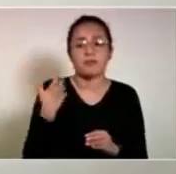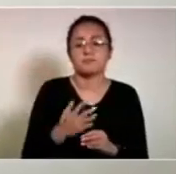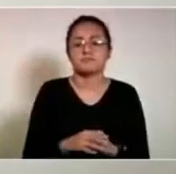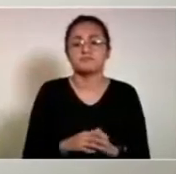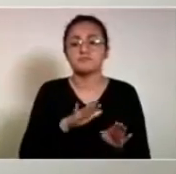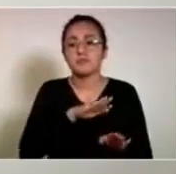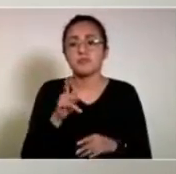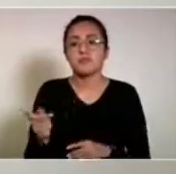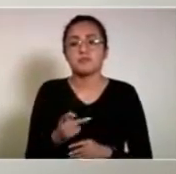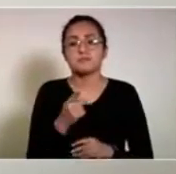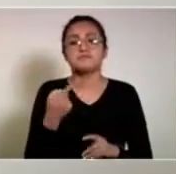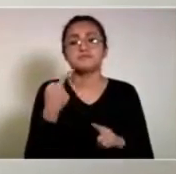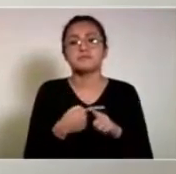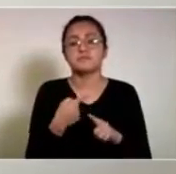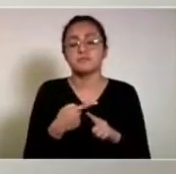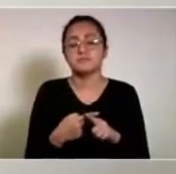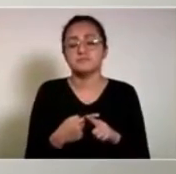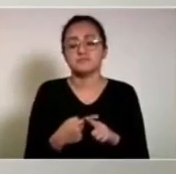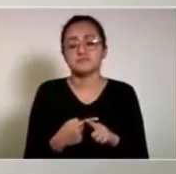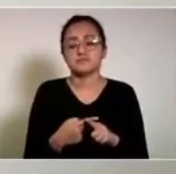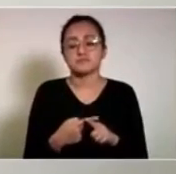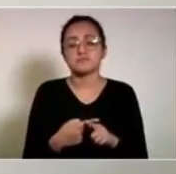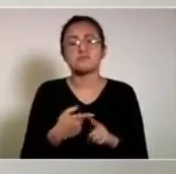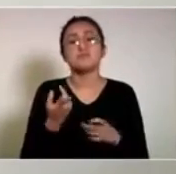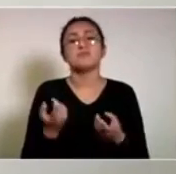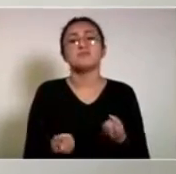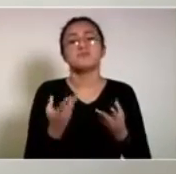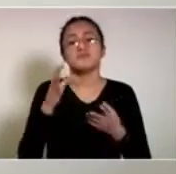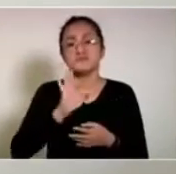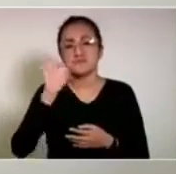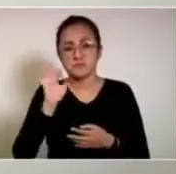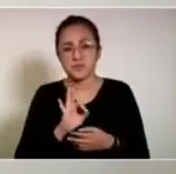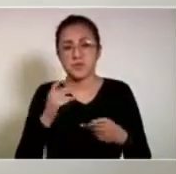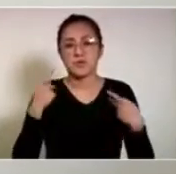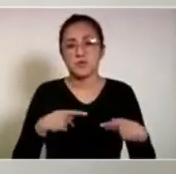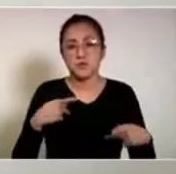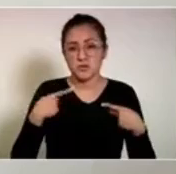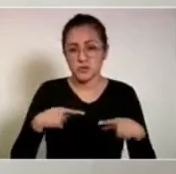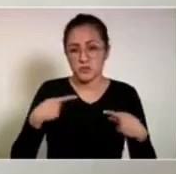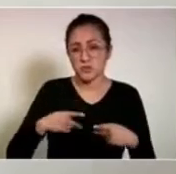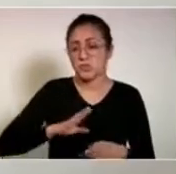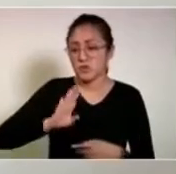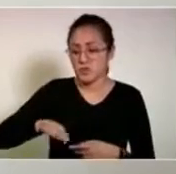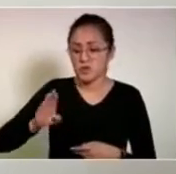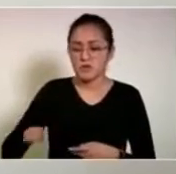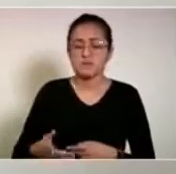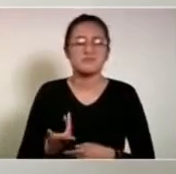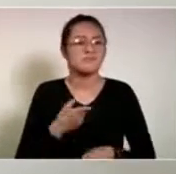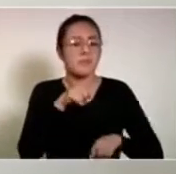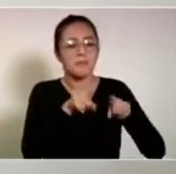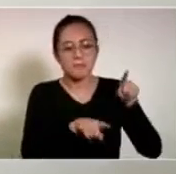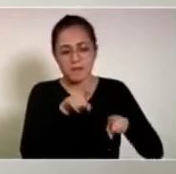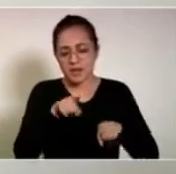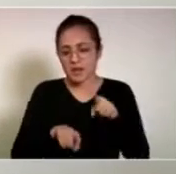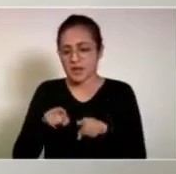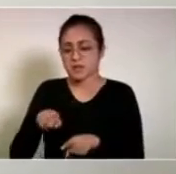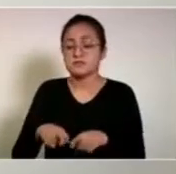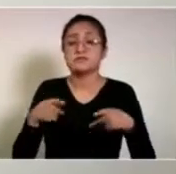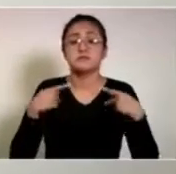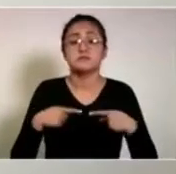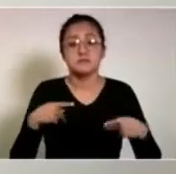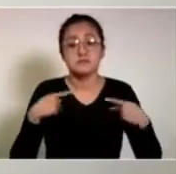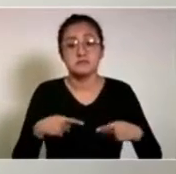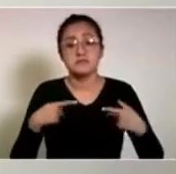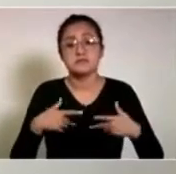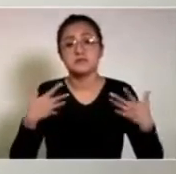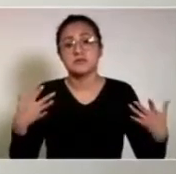Sobre la pregunta de la mortalidad cuando están intubados, varía mucho si el paciente